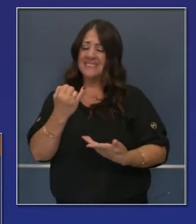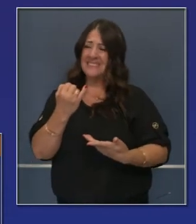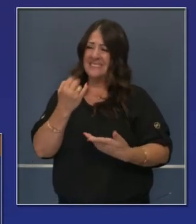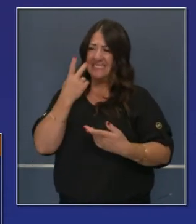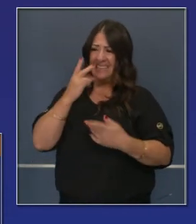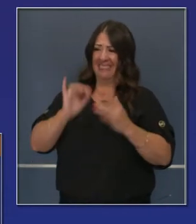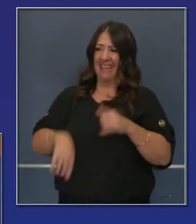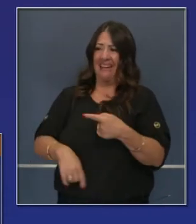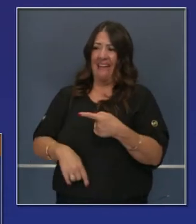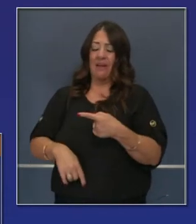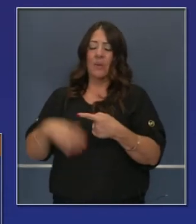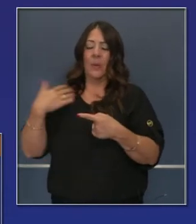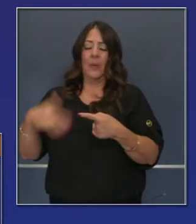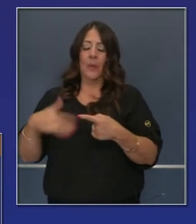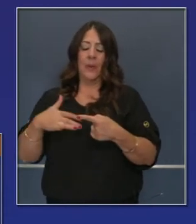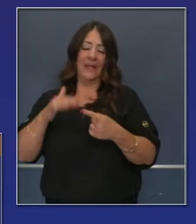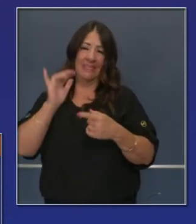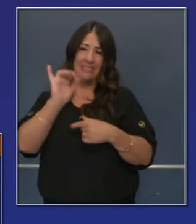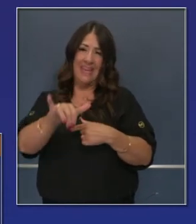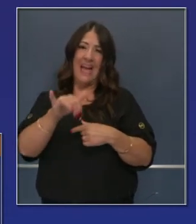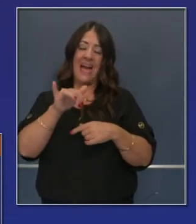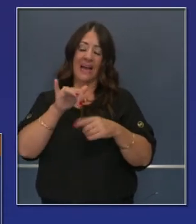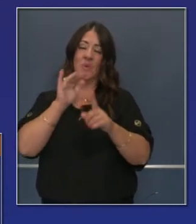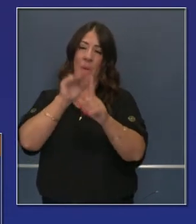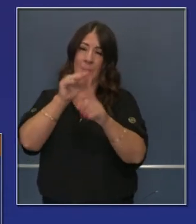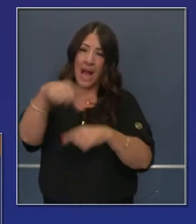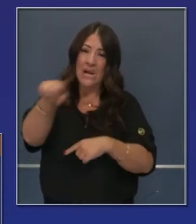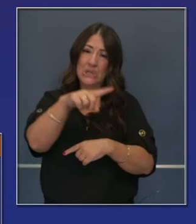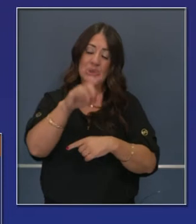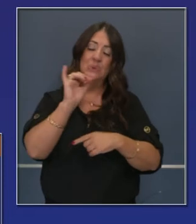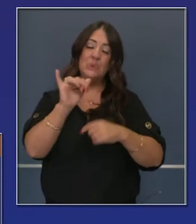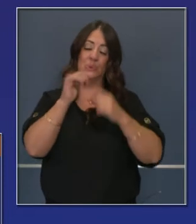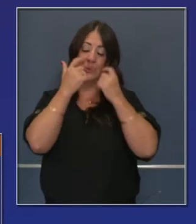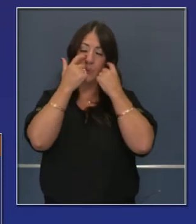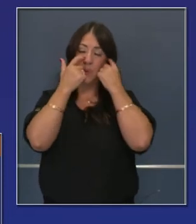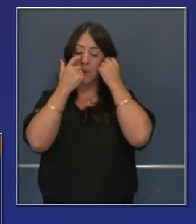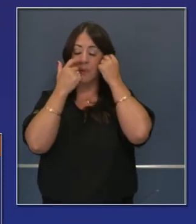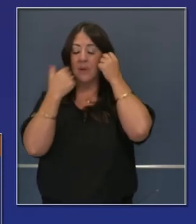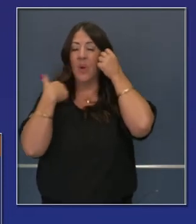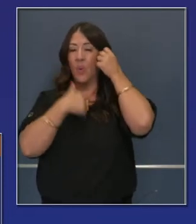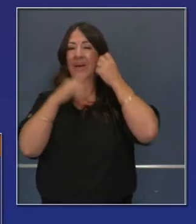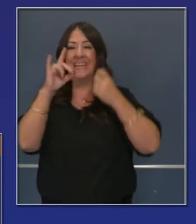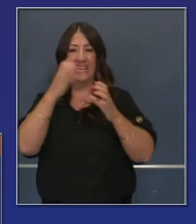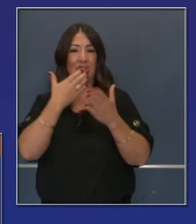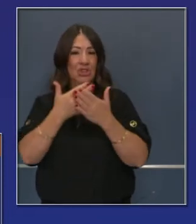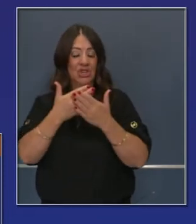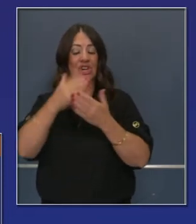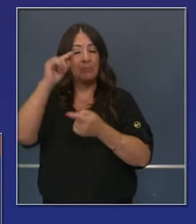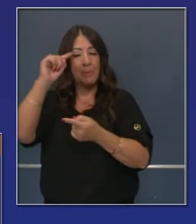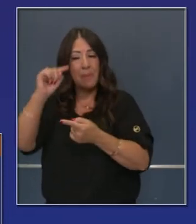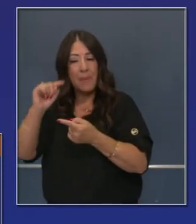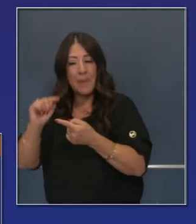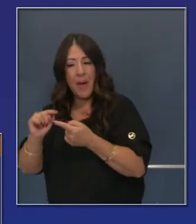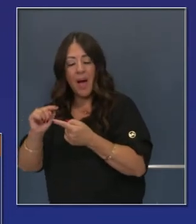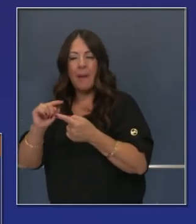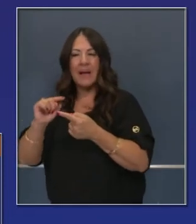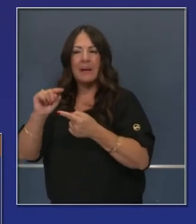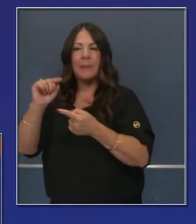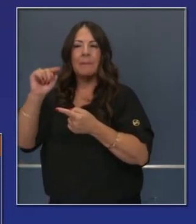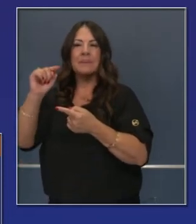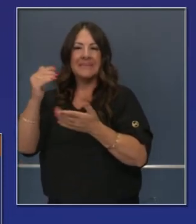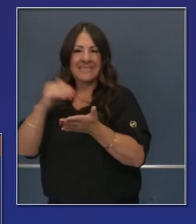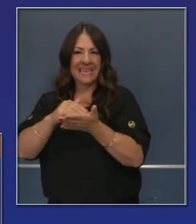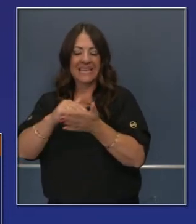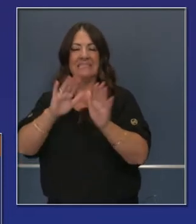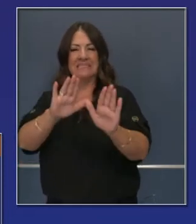serio de que vemos a estos números que están empezando a ser más horizontales. Y en algunos casos, incluso aquí, de